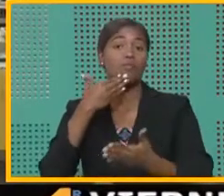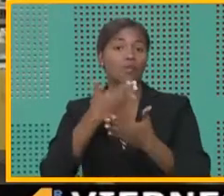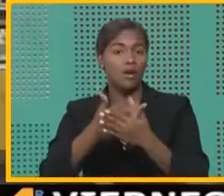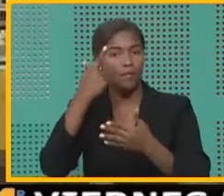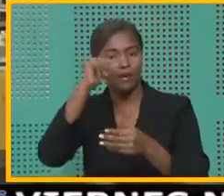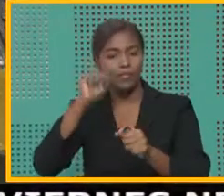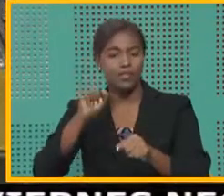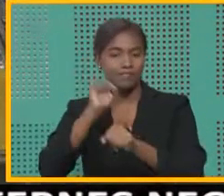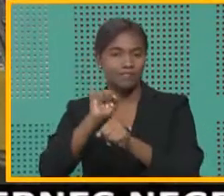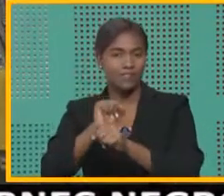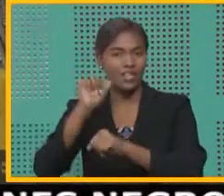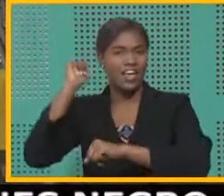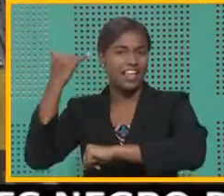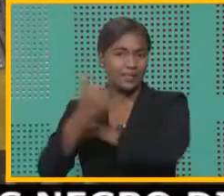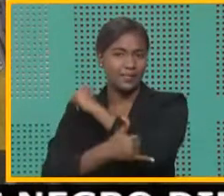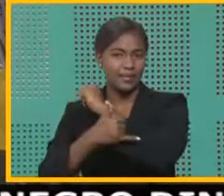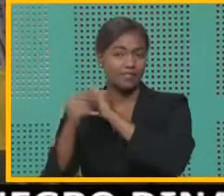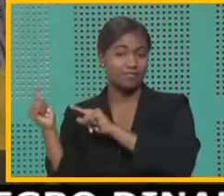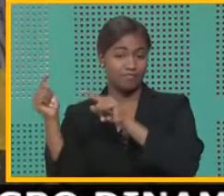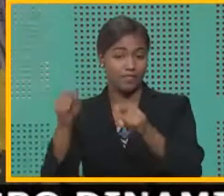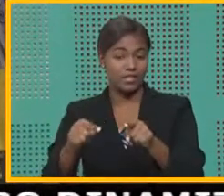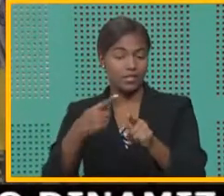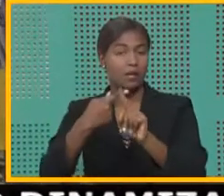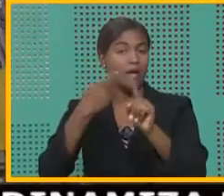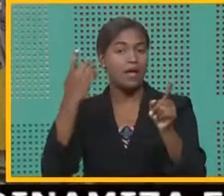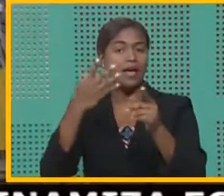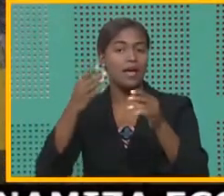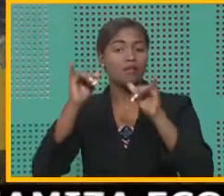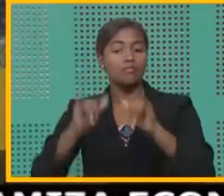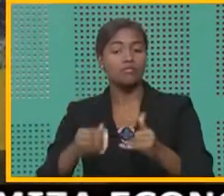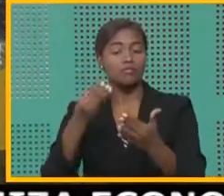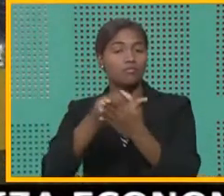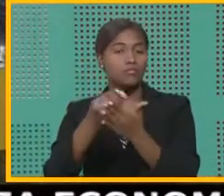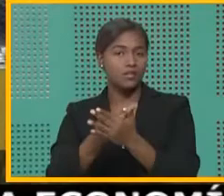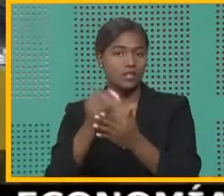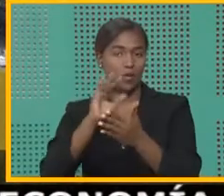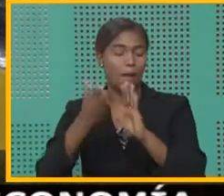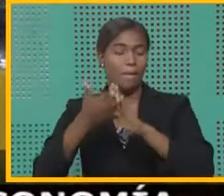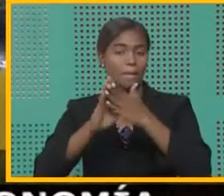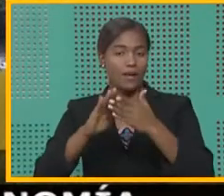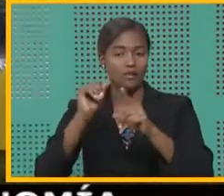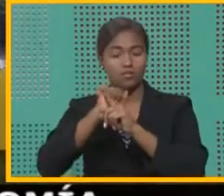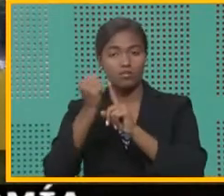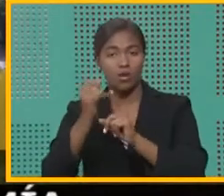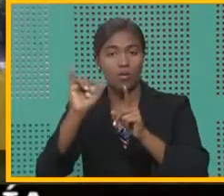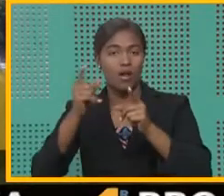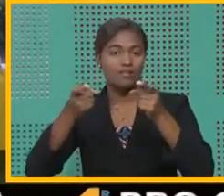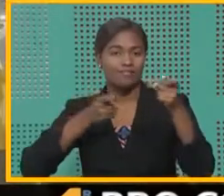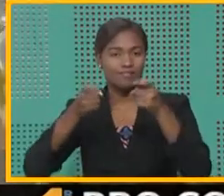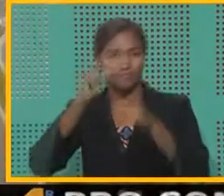la inversión extranjera, producto de la estabilidad económica, la paz social y la gestión de gobierno.